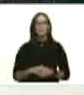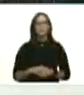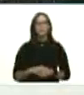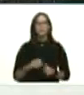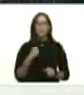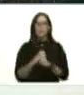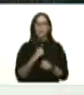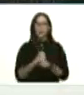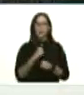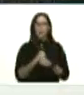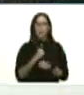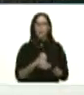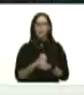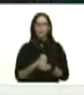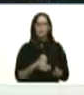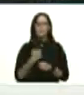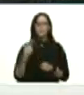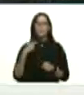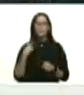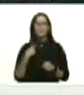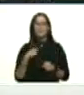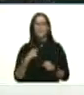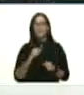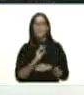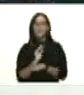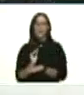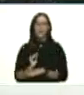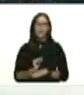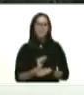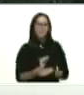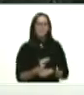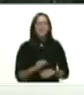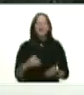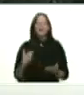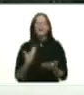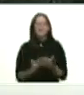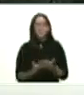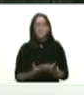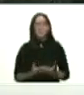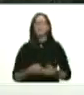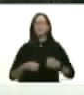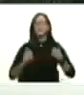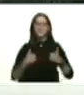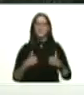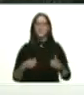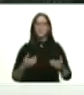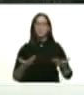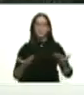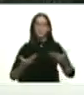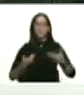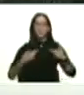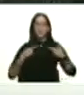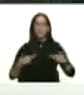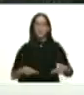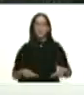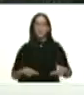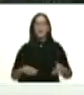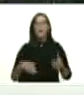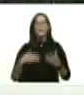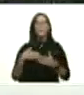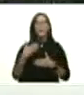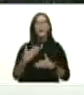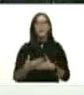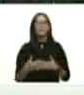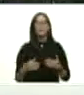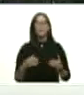trabajando tener las previsiones hasta más allá de donde nos den los recursos hasta más allá de